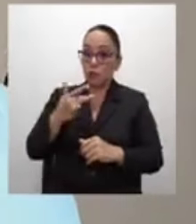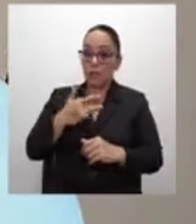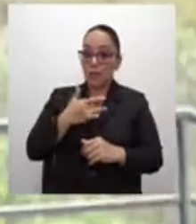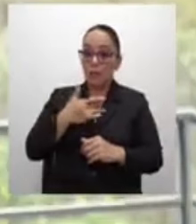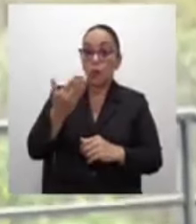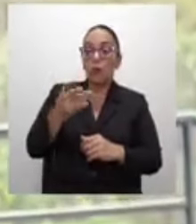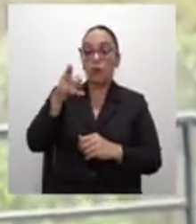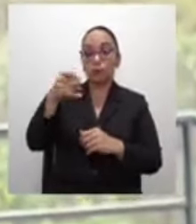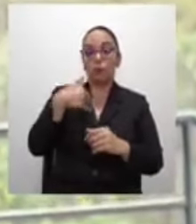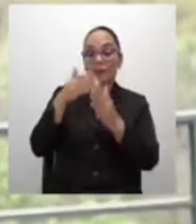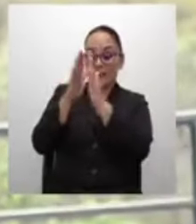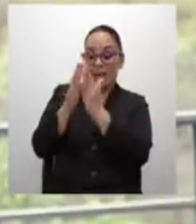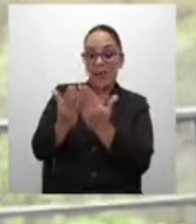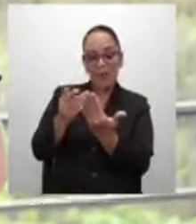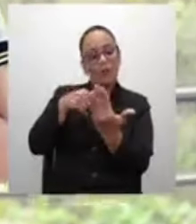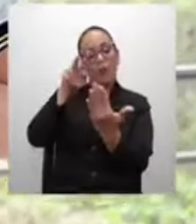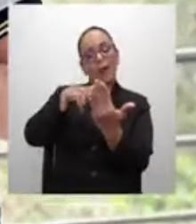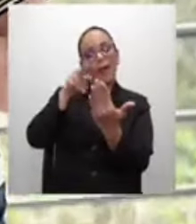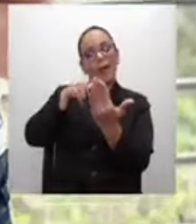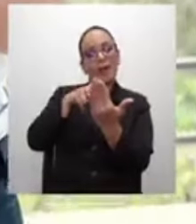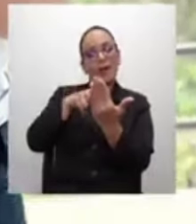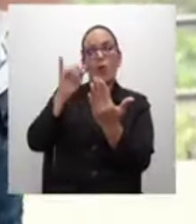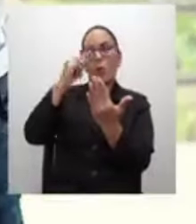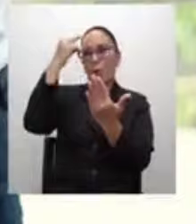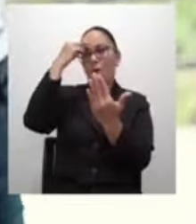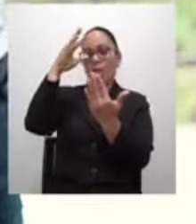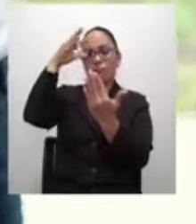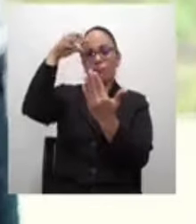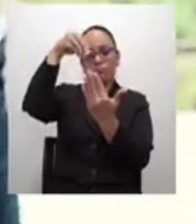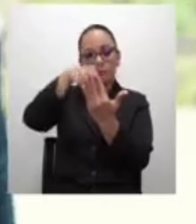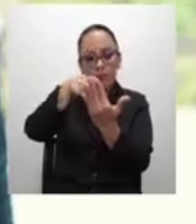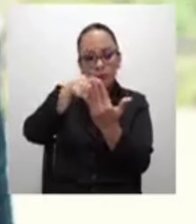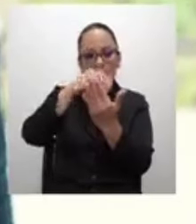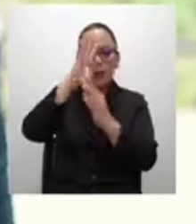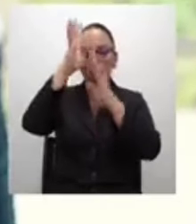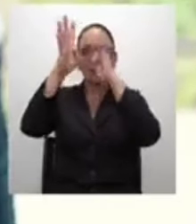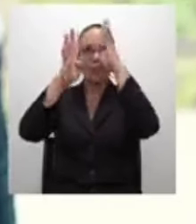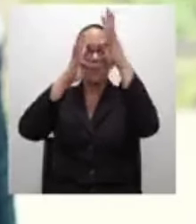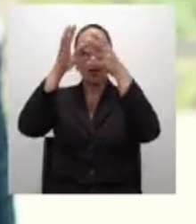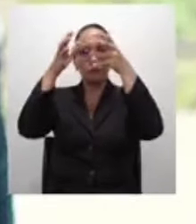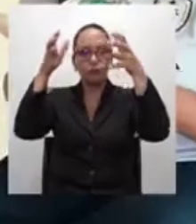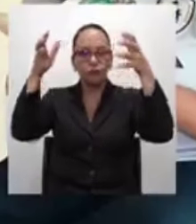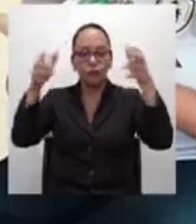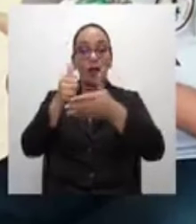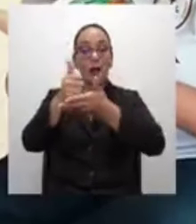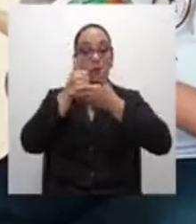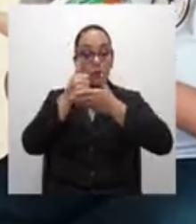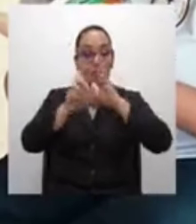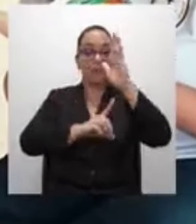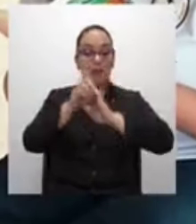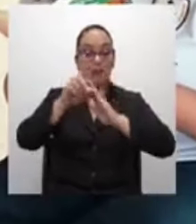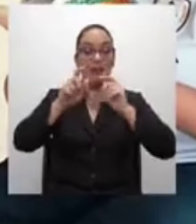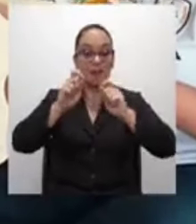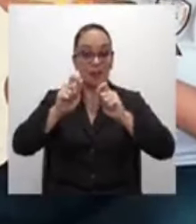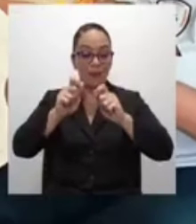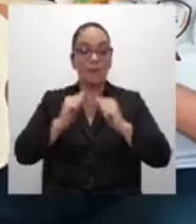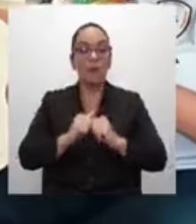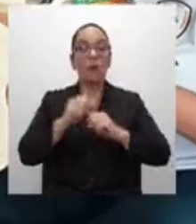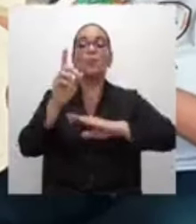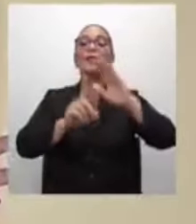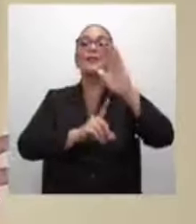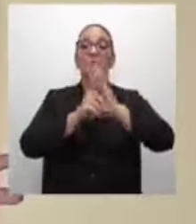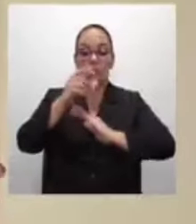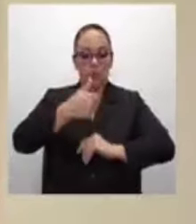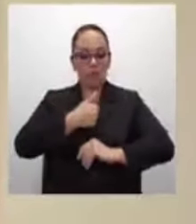tener un libro, usted se transporta a otro mundo, su creatividad va como creciendo, y también usted le ayuda en ese desarrollo académico, en ese desarrollo como